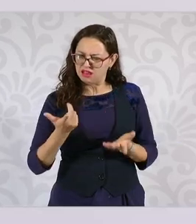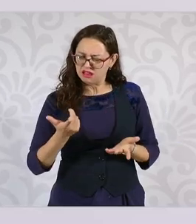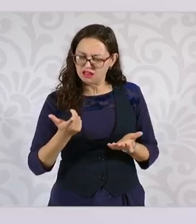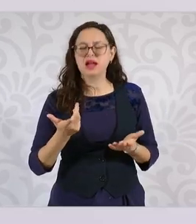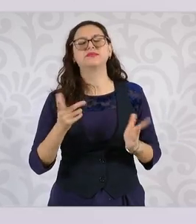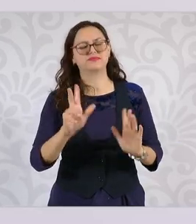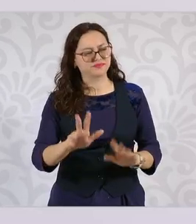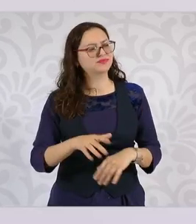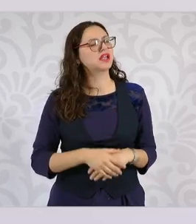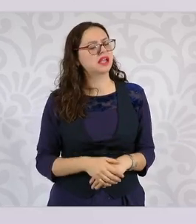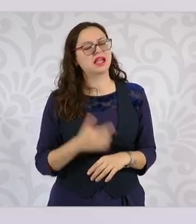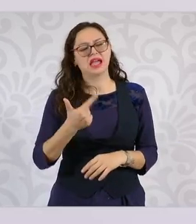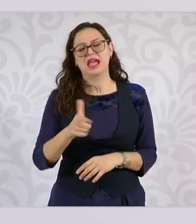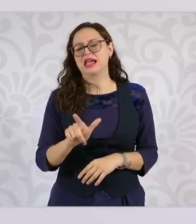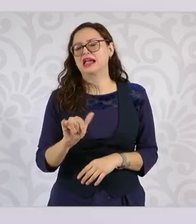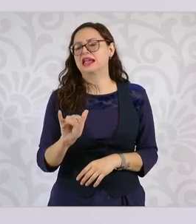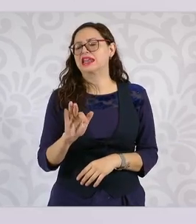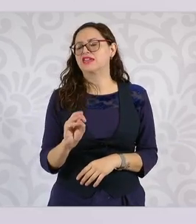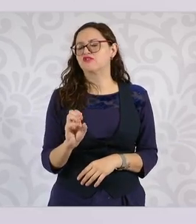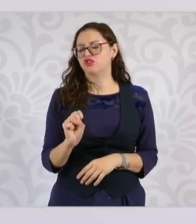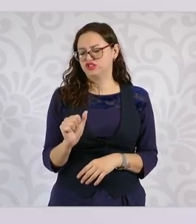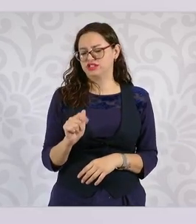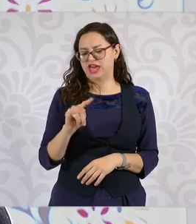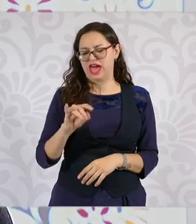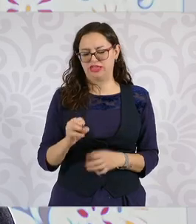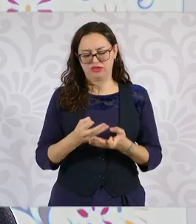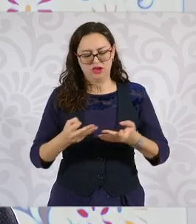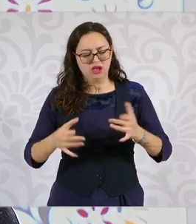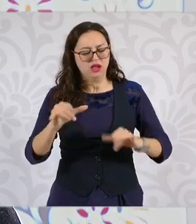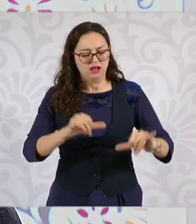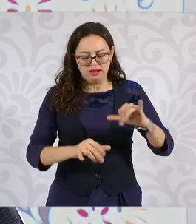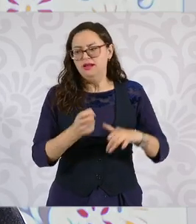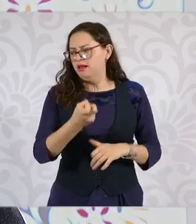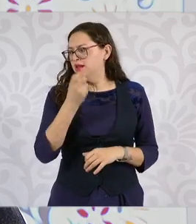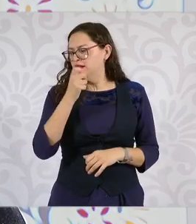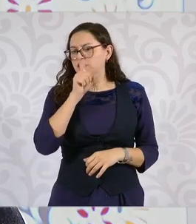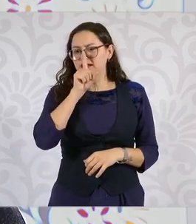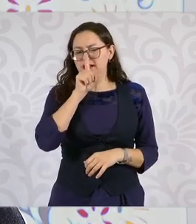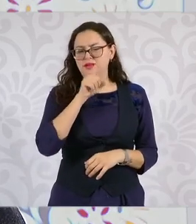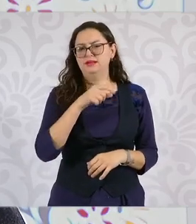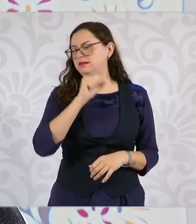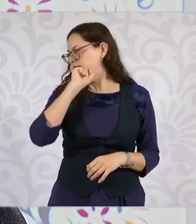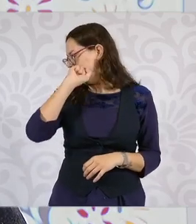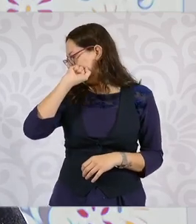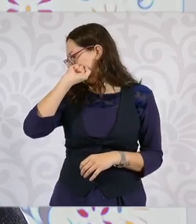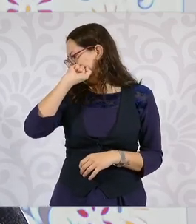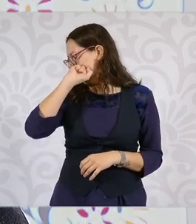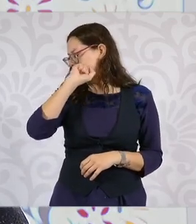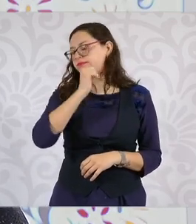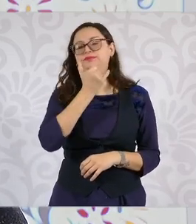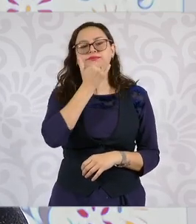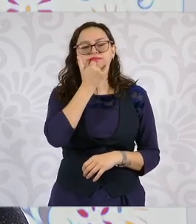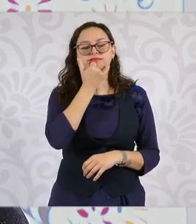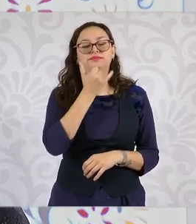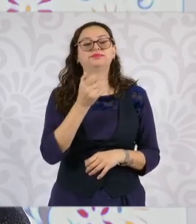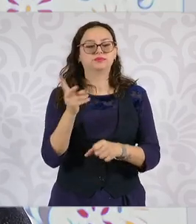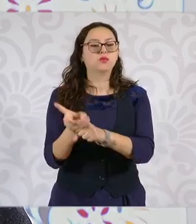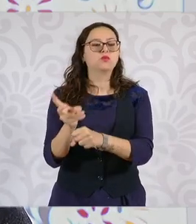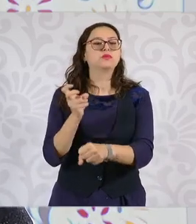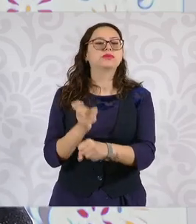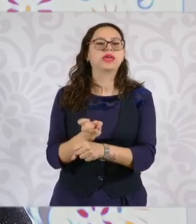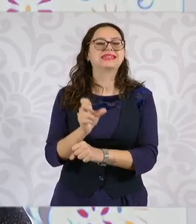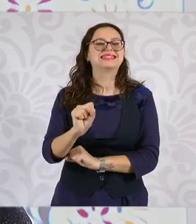Vamos a invitar al secretario de Agricultura y Desarrollo Rural para que… No